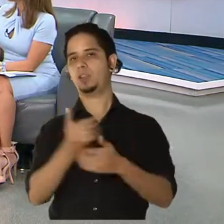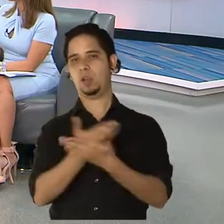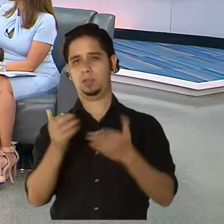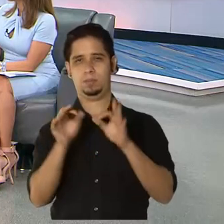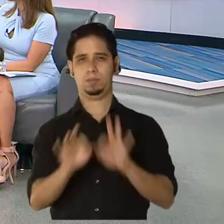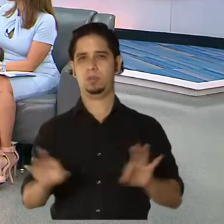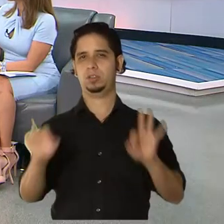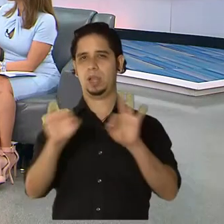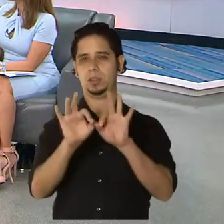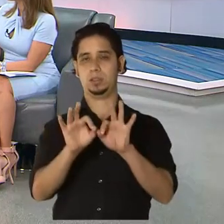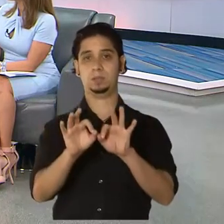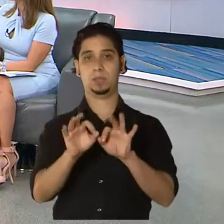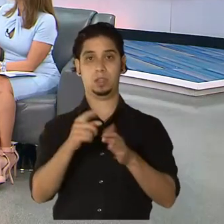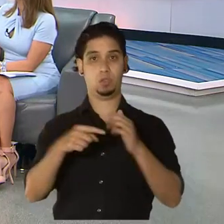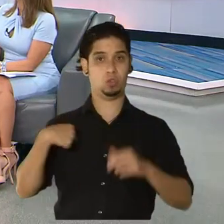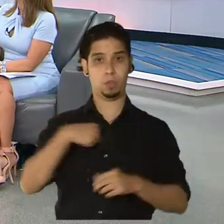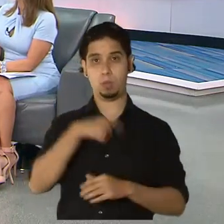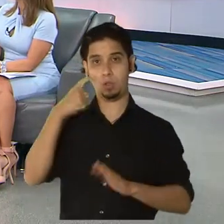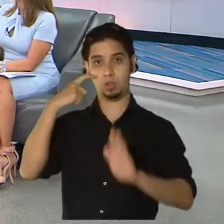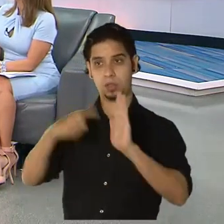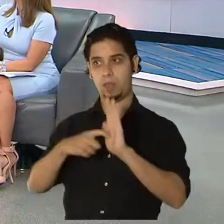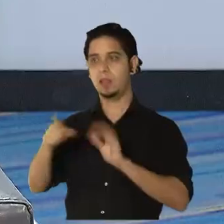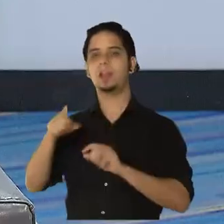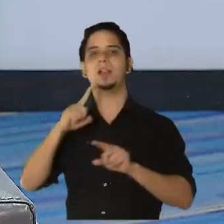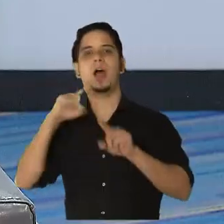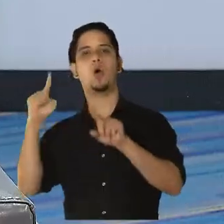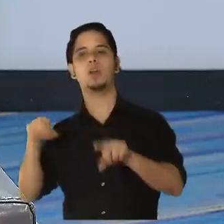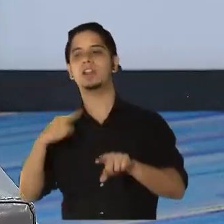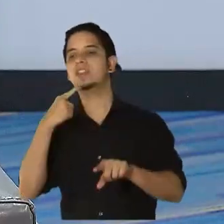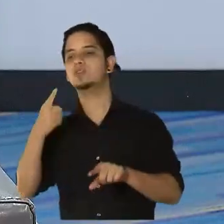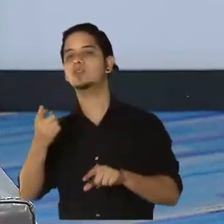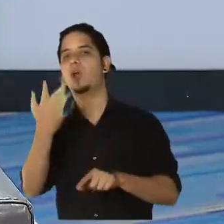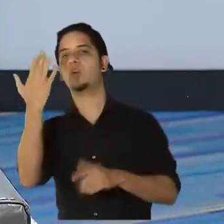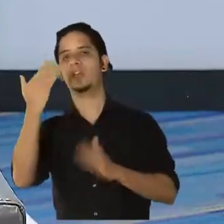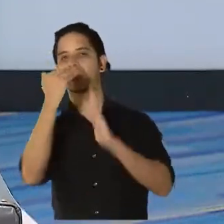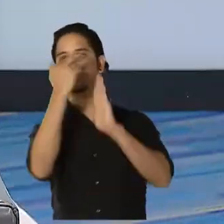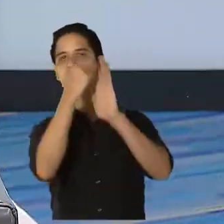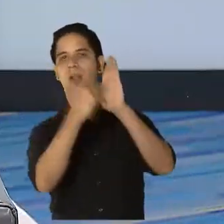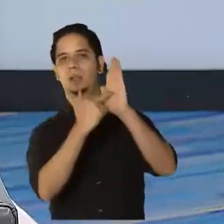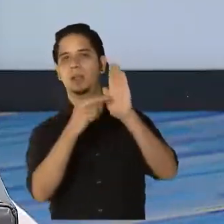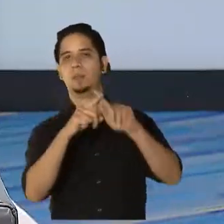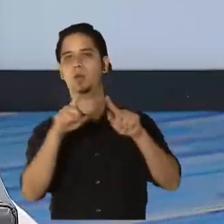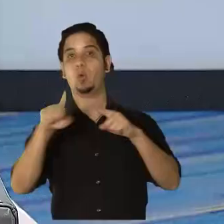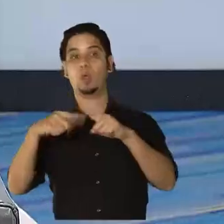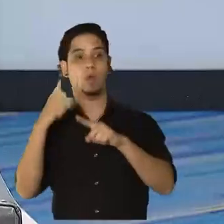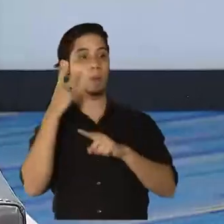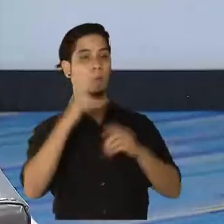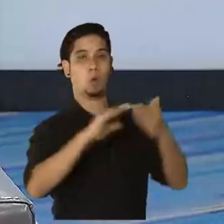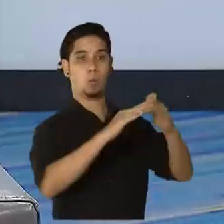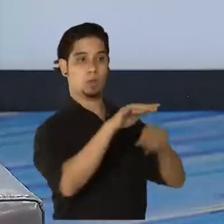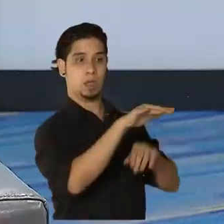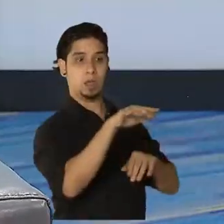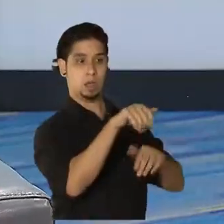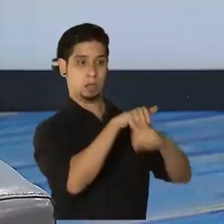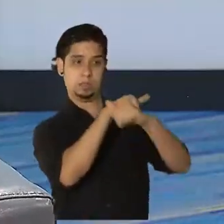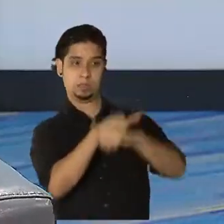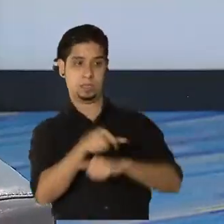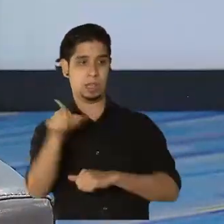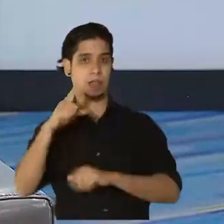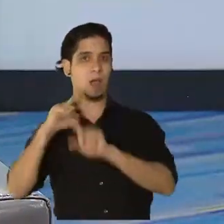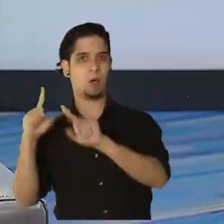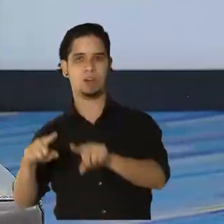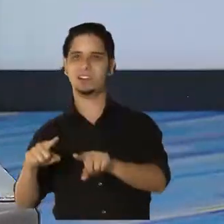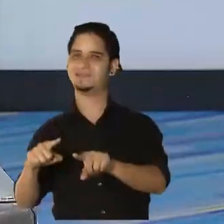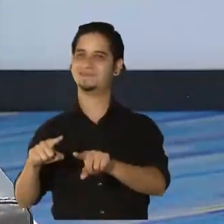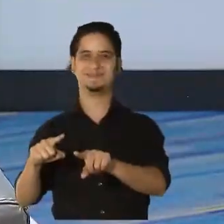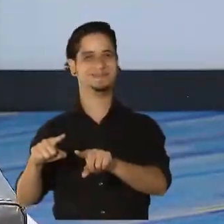análisis es que hemos visto que la orden dice una cosa, pero cuando vamos a la comunidad no necesariamente se está cumpliendo al pie